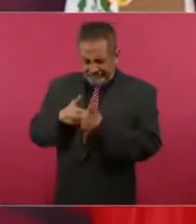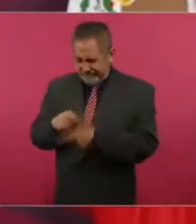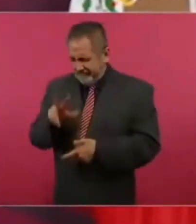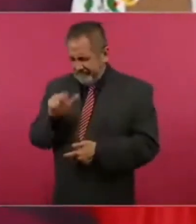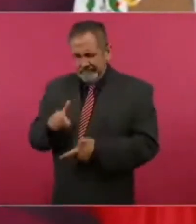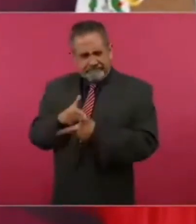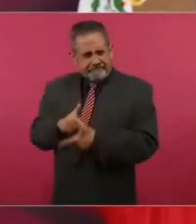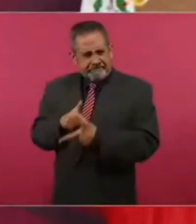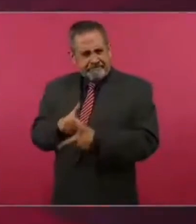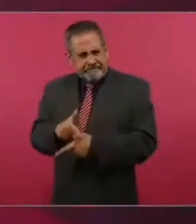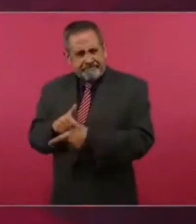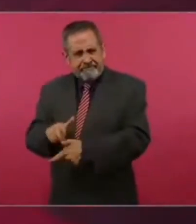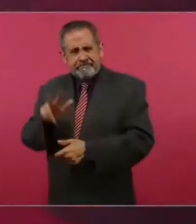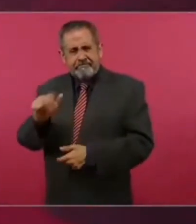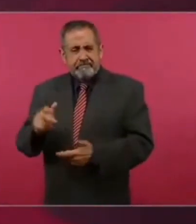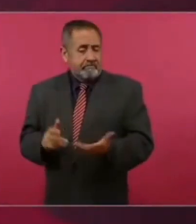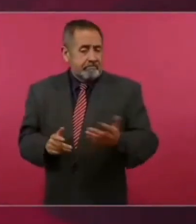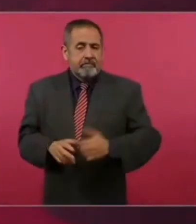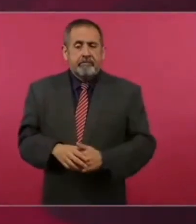ahí vamos.